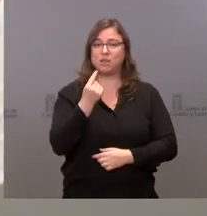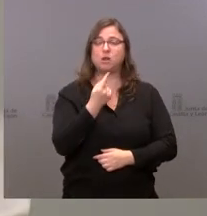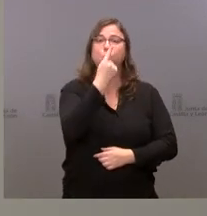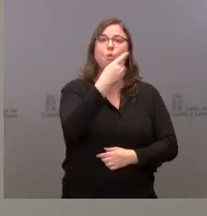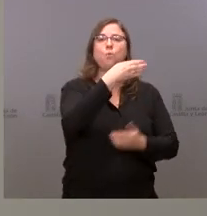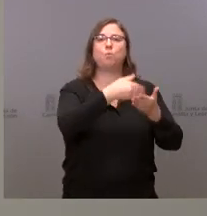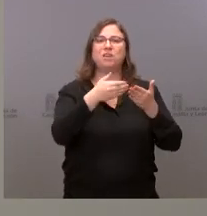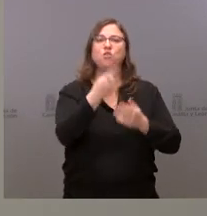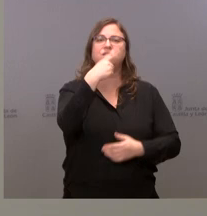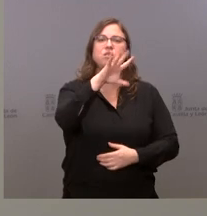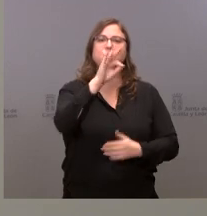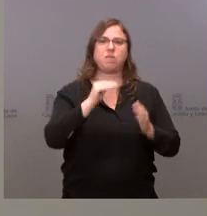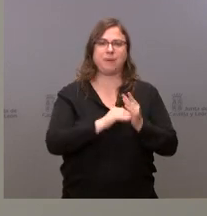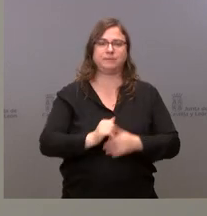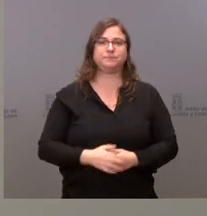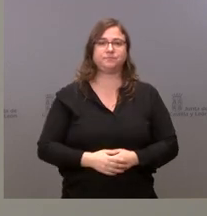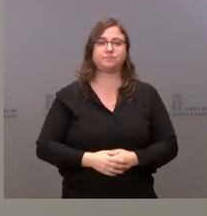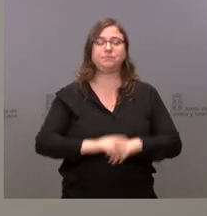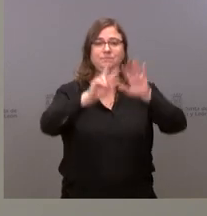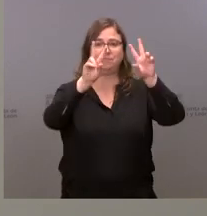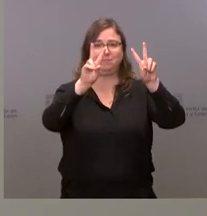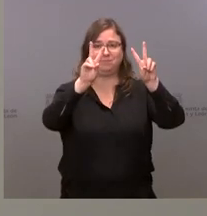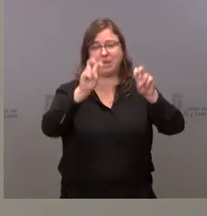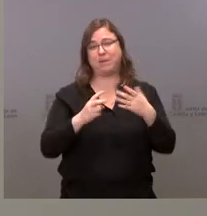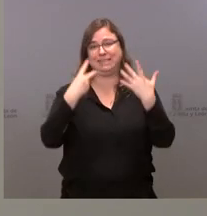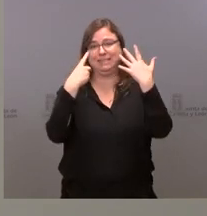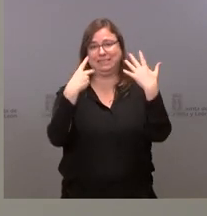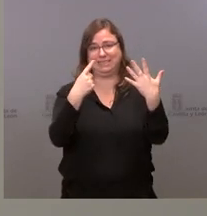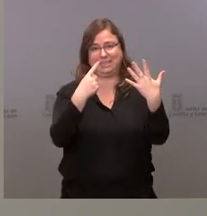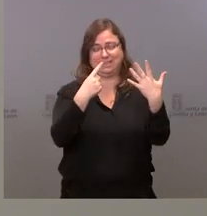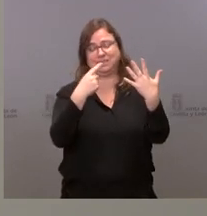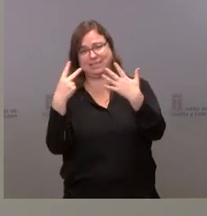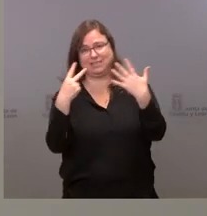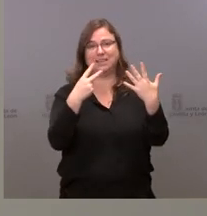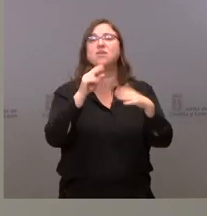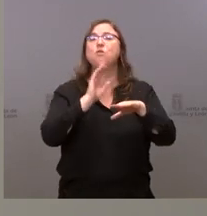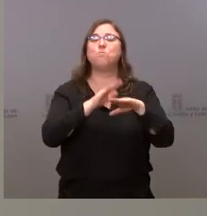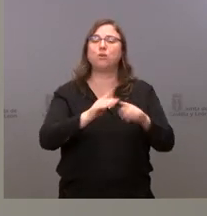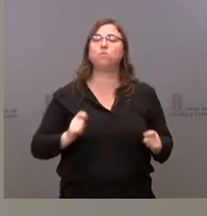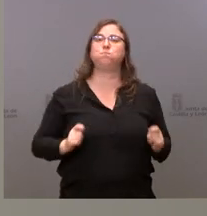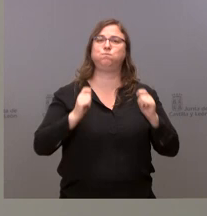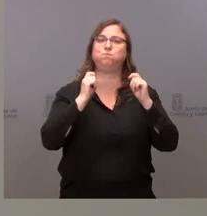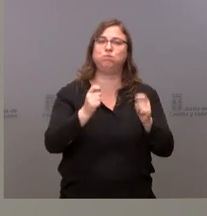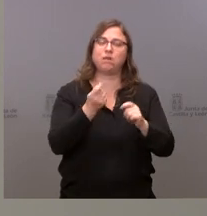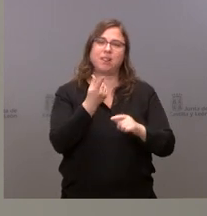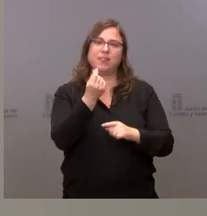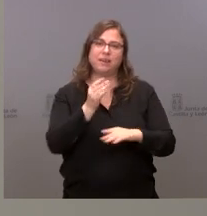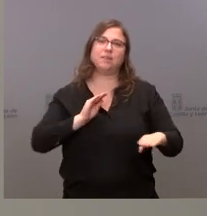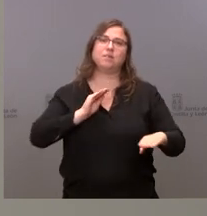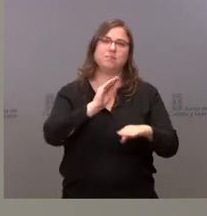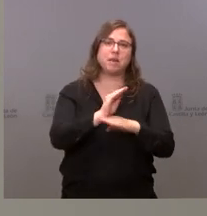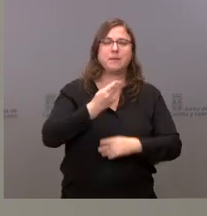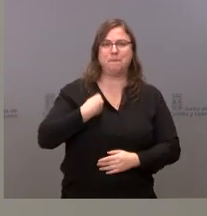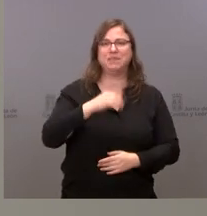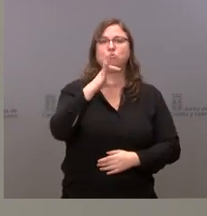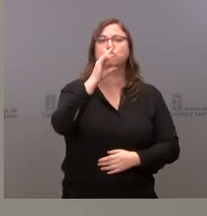mil euros. El asunto número 7, acuerdo efectivo número 6, es aquel porque se ha autorizado una aportación dineraria también a Somacil, a la